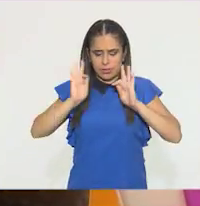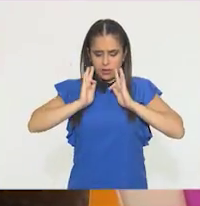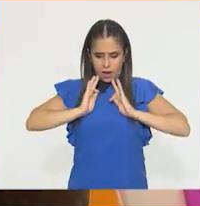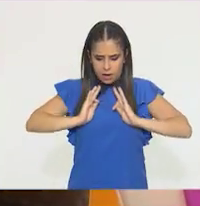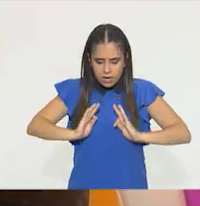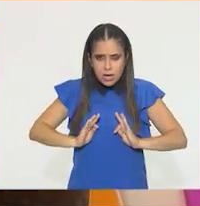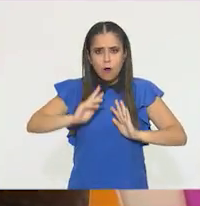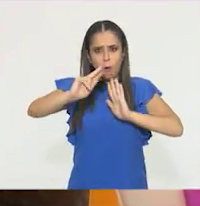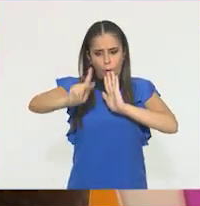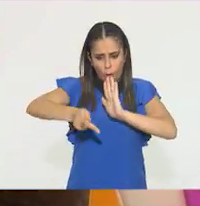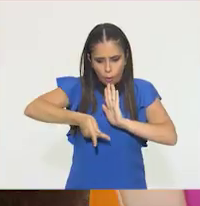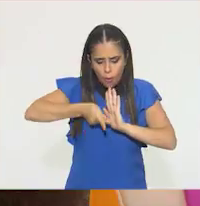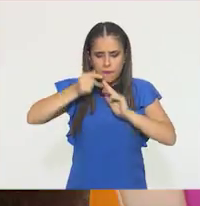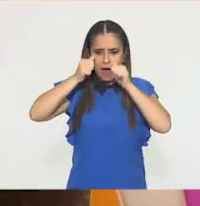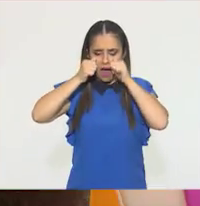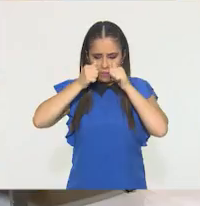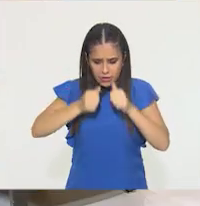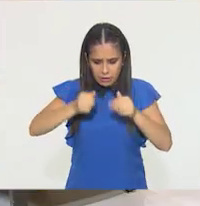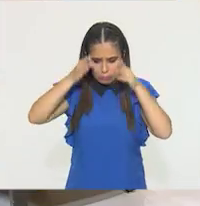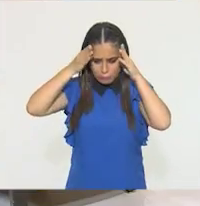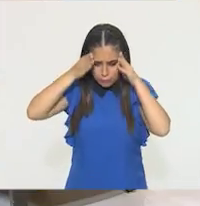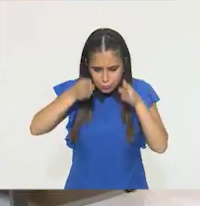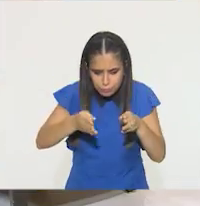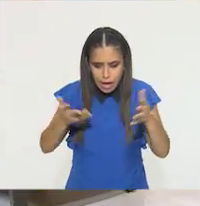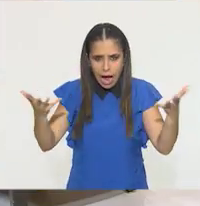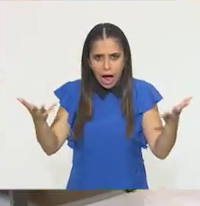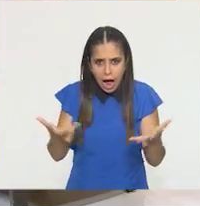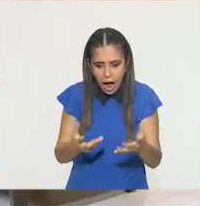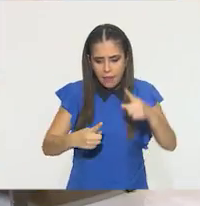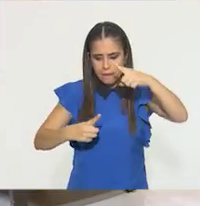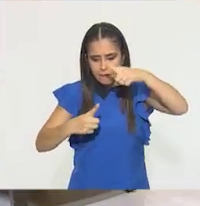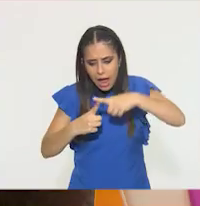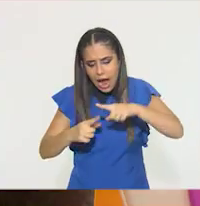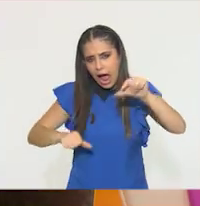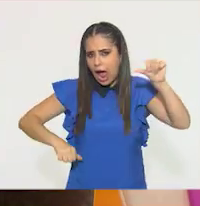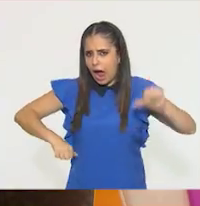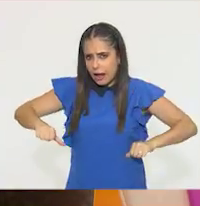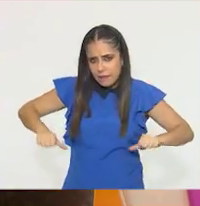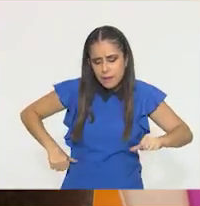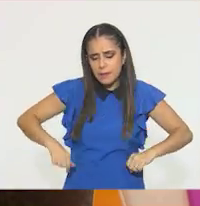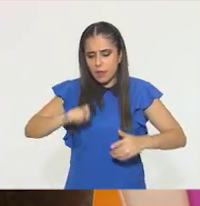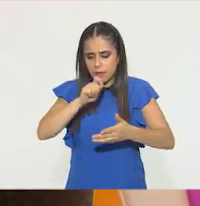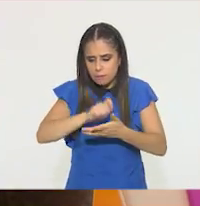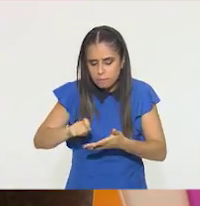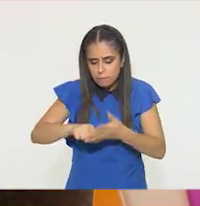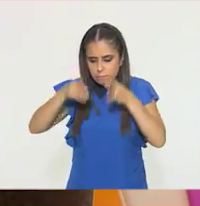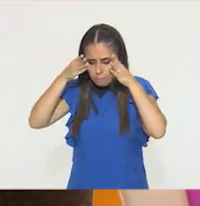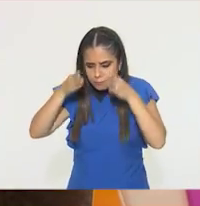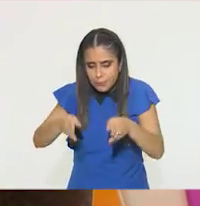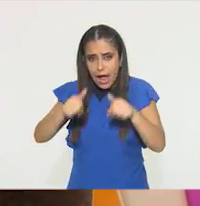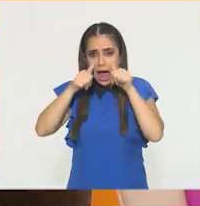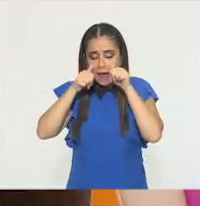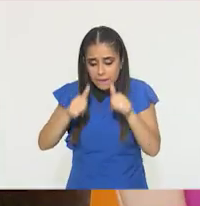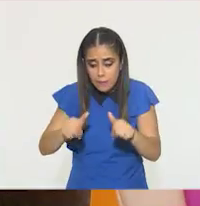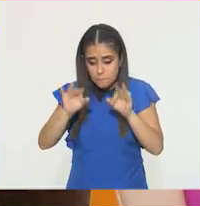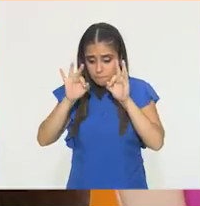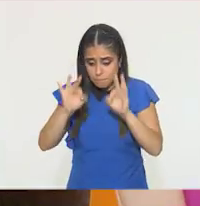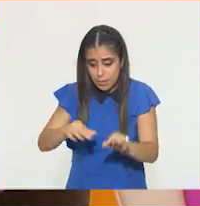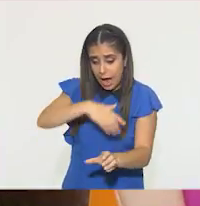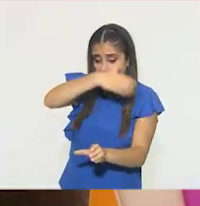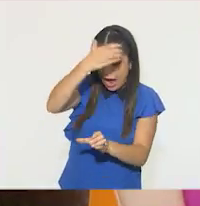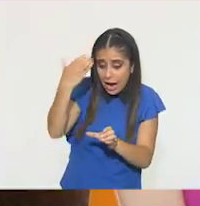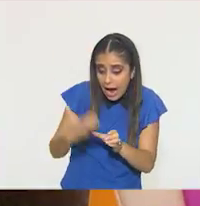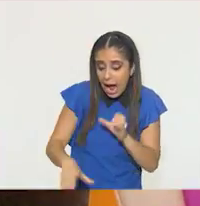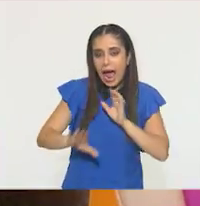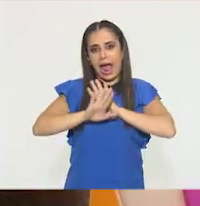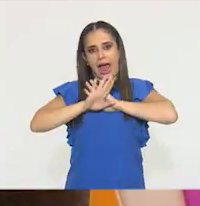actividad que estábamos realizando, ¿no? Exacto. Y así podremos volver a terminar bien cualquier cosa